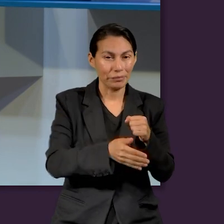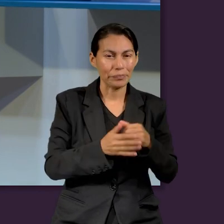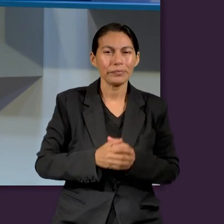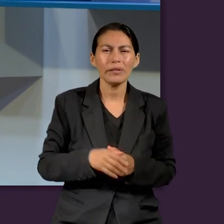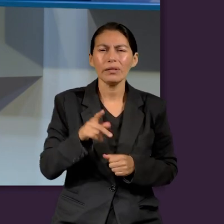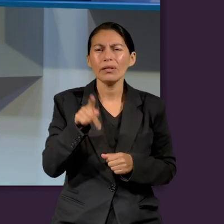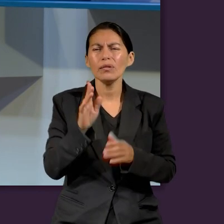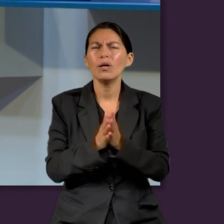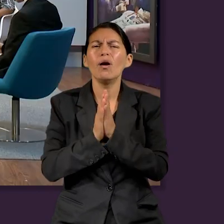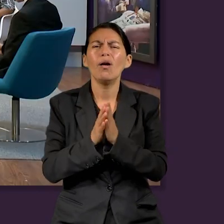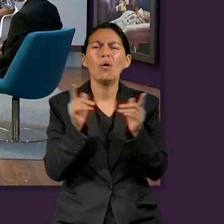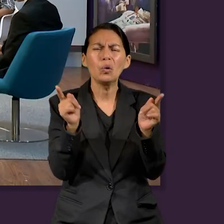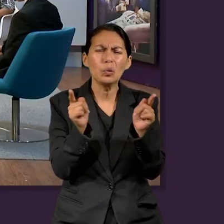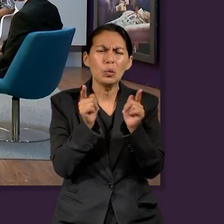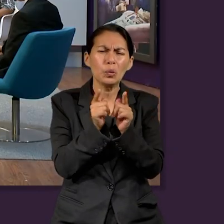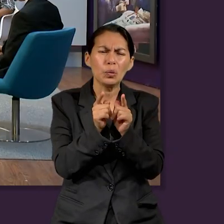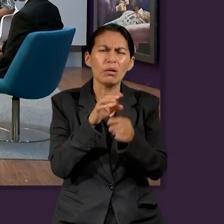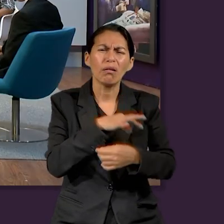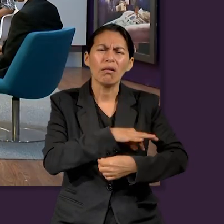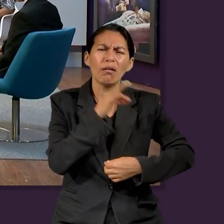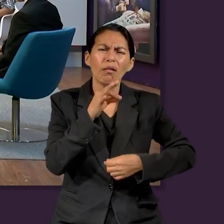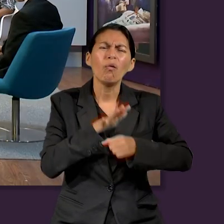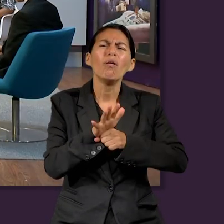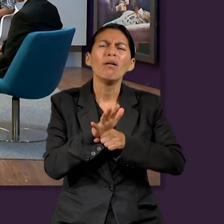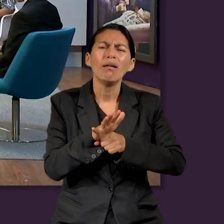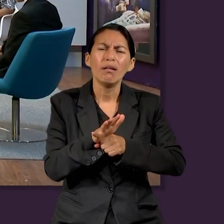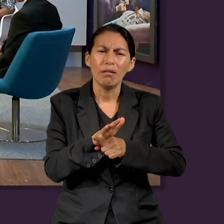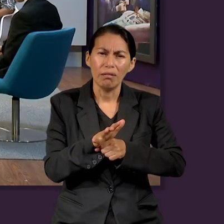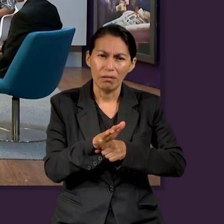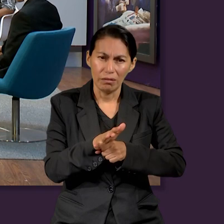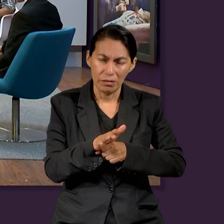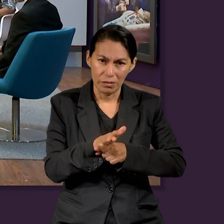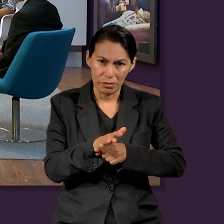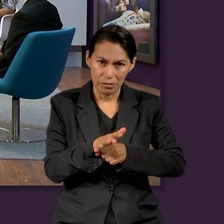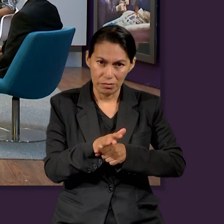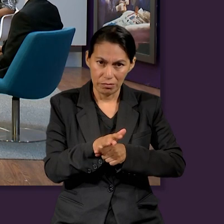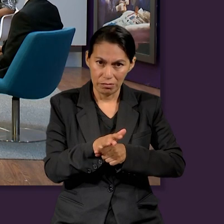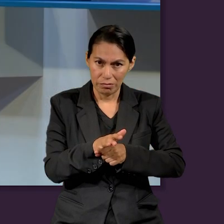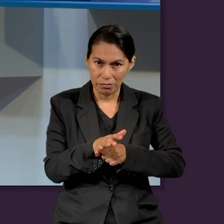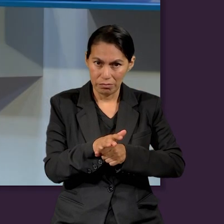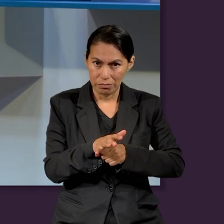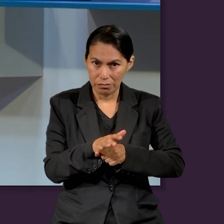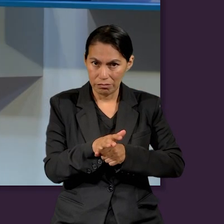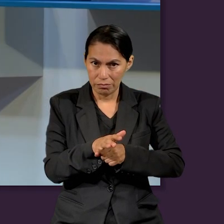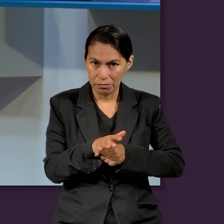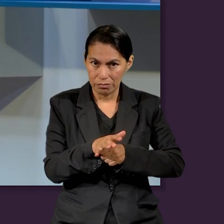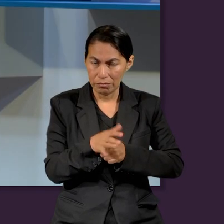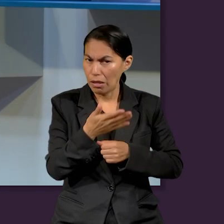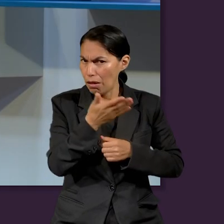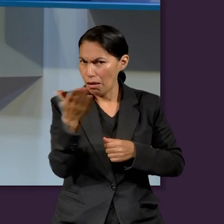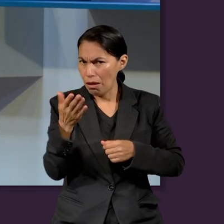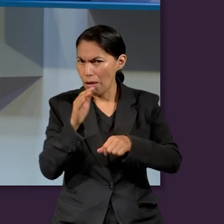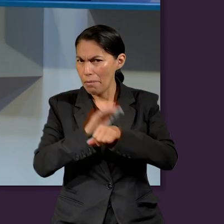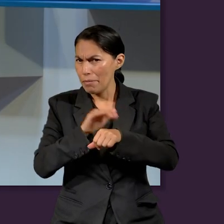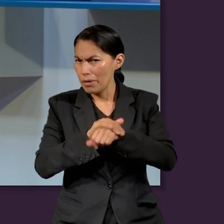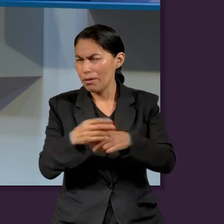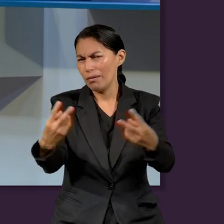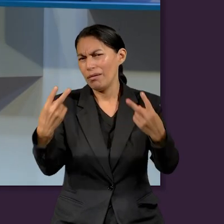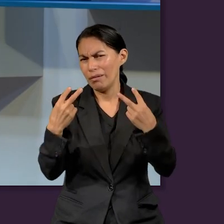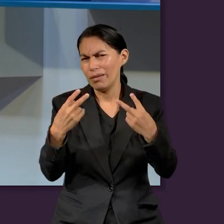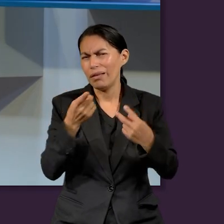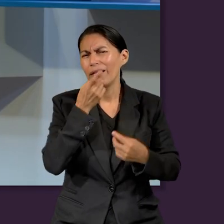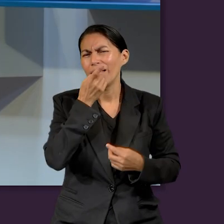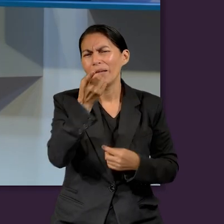mensaje muy claro. Y yo quiero preguntarles, ¿con qué nos quedamos? ¿Qué podemos nosotros decir a nuestros